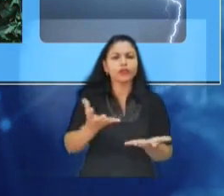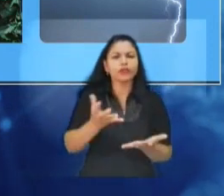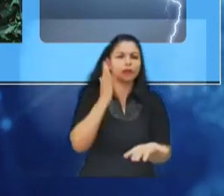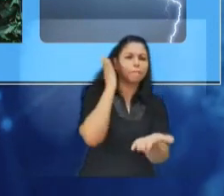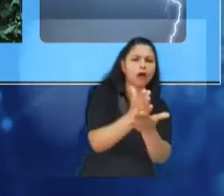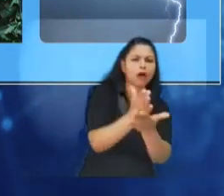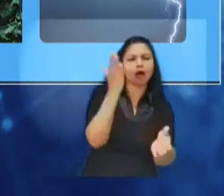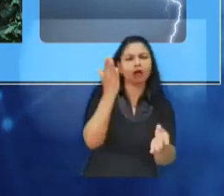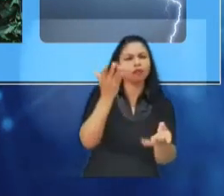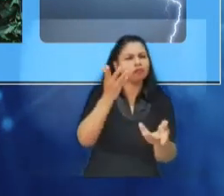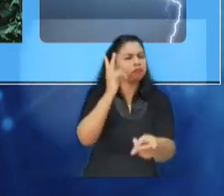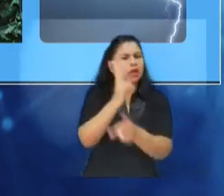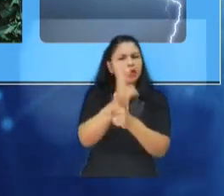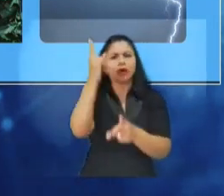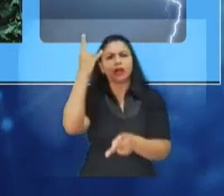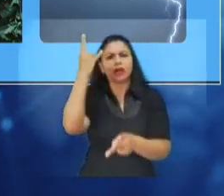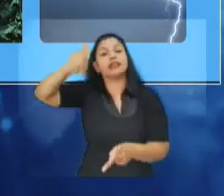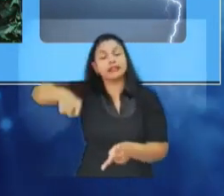Siguiente slide.